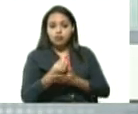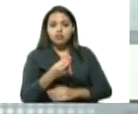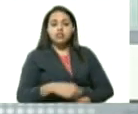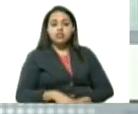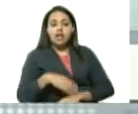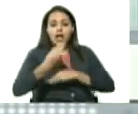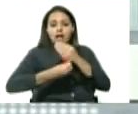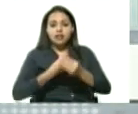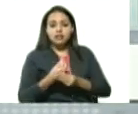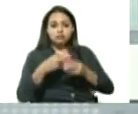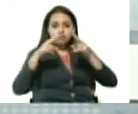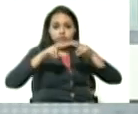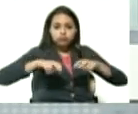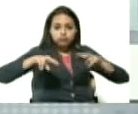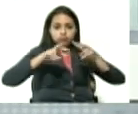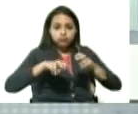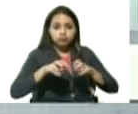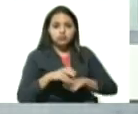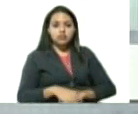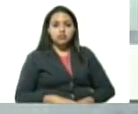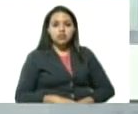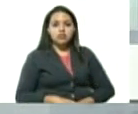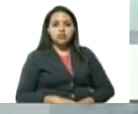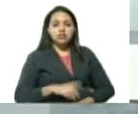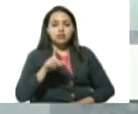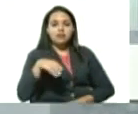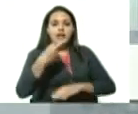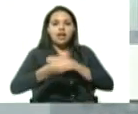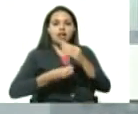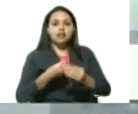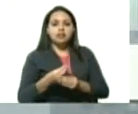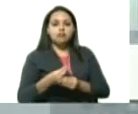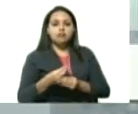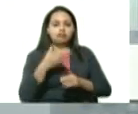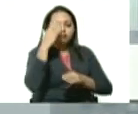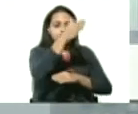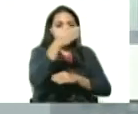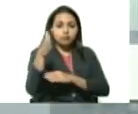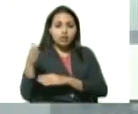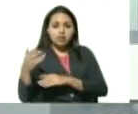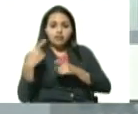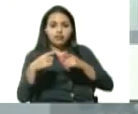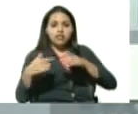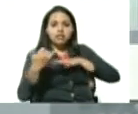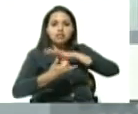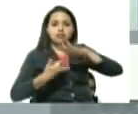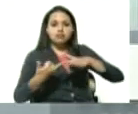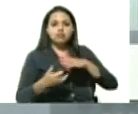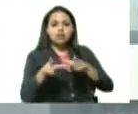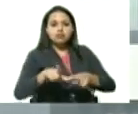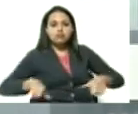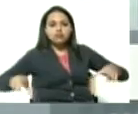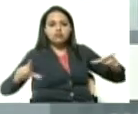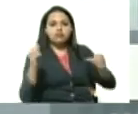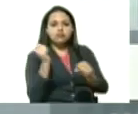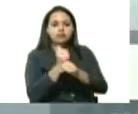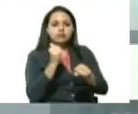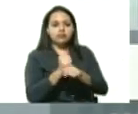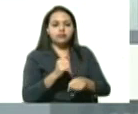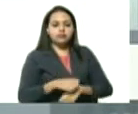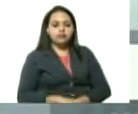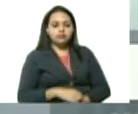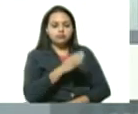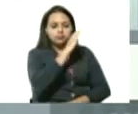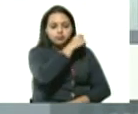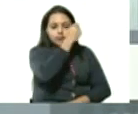hacemos en el territorio sino que también nos mudamos a las instituciones a los sitios de trabajo hay